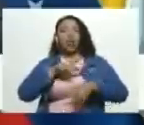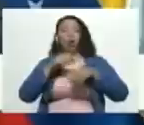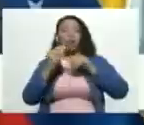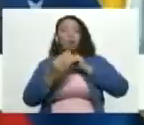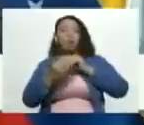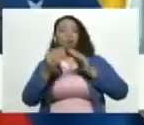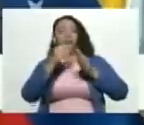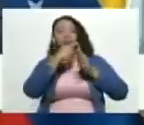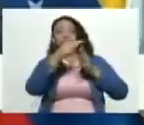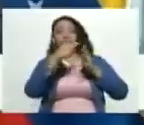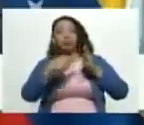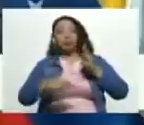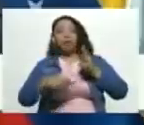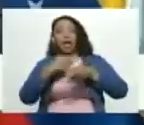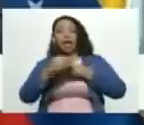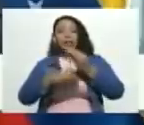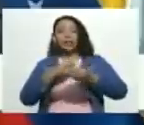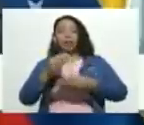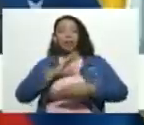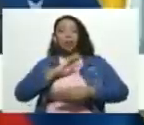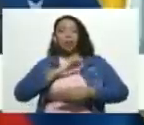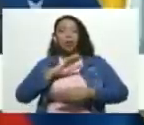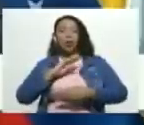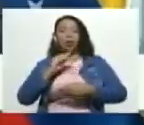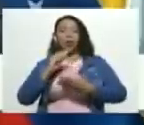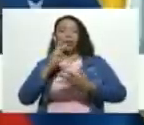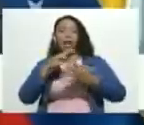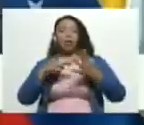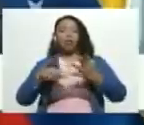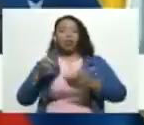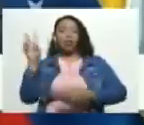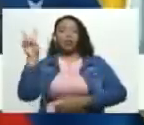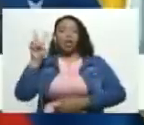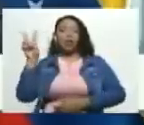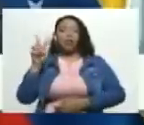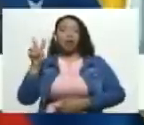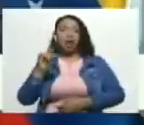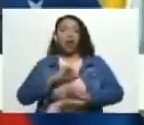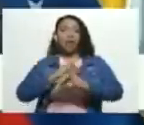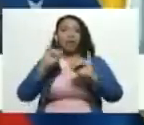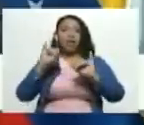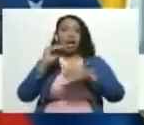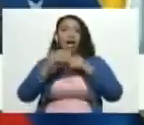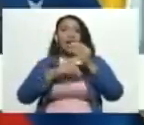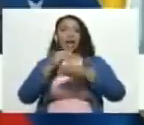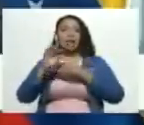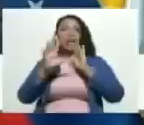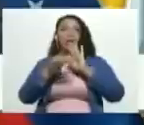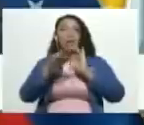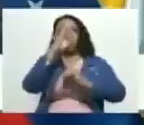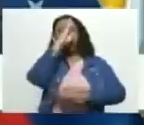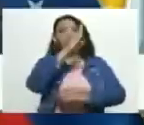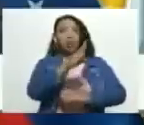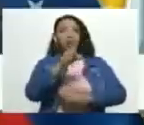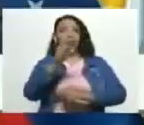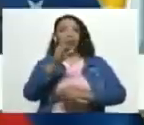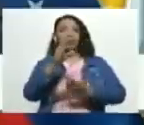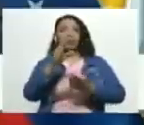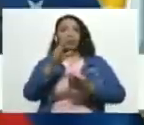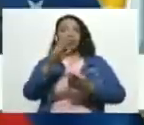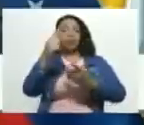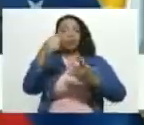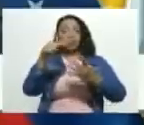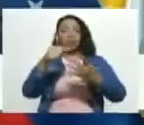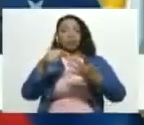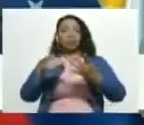recuperación de activos que tenía como fin real el robo de los mismos a través de la asignación directa de híbritos y